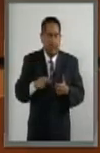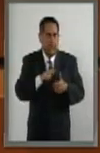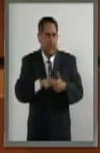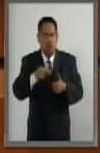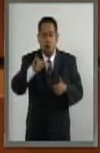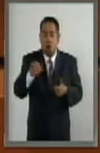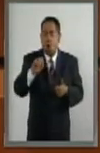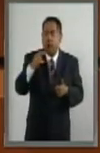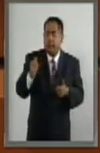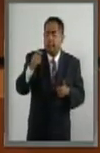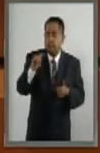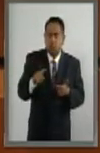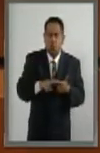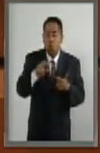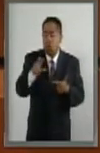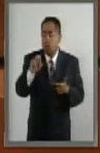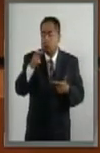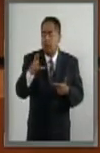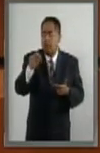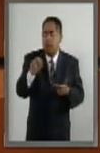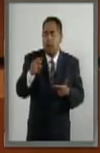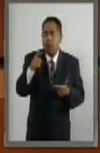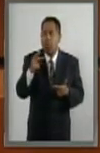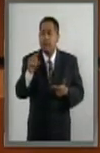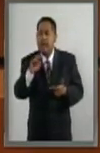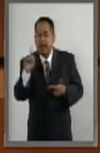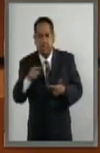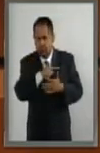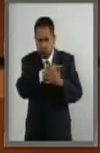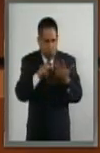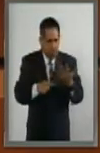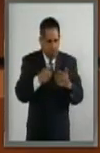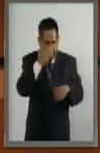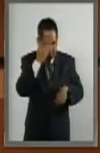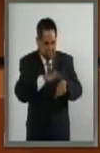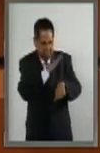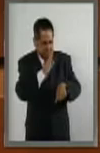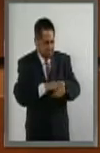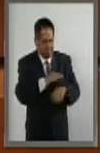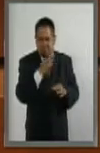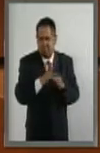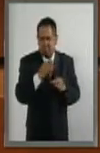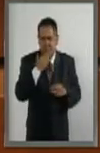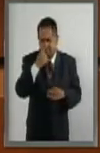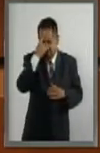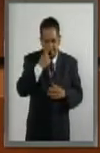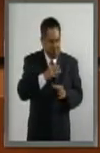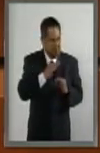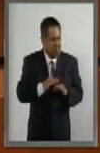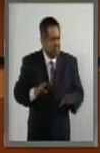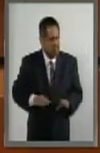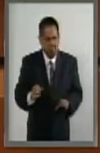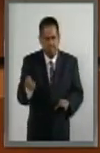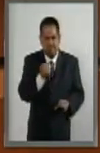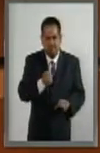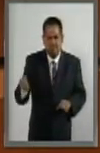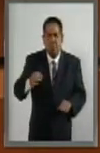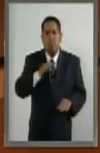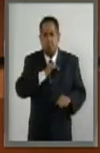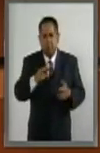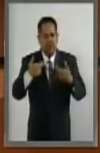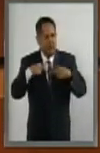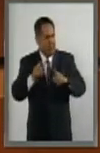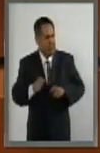Castro Valle y Rosaura Leonora Rueda Gutiérrez cuentan con las credenciales y capacidades necesarias para representar a México